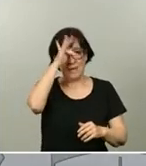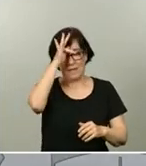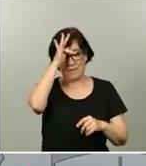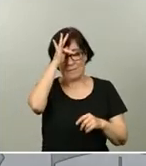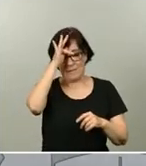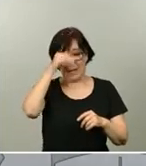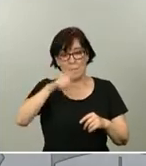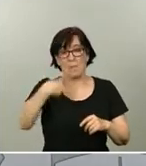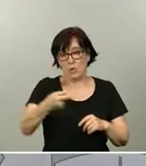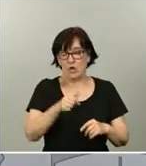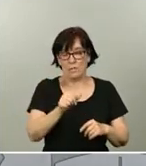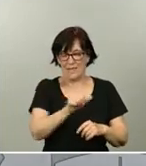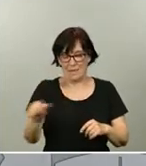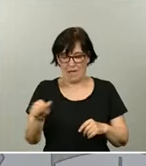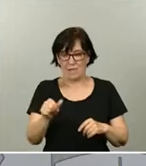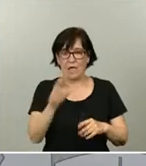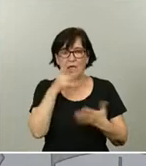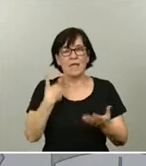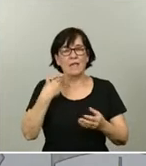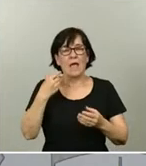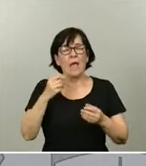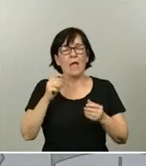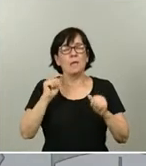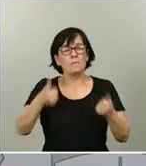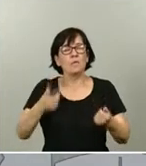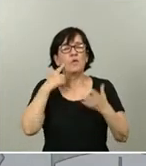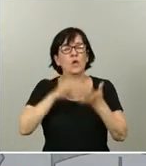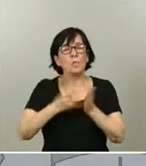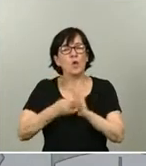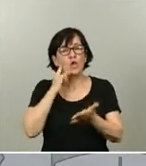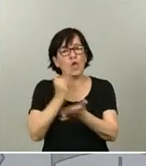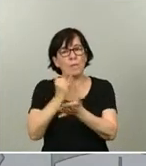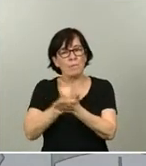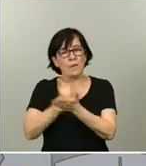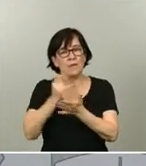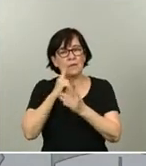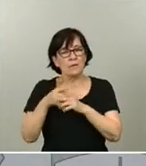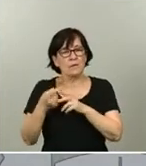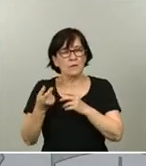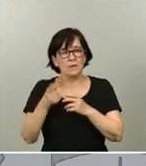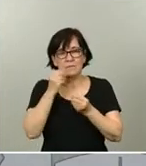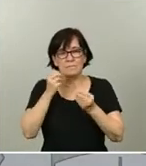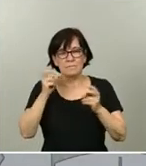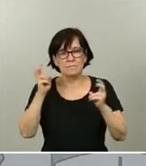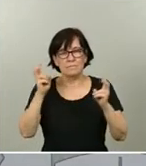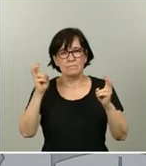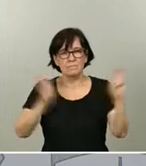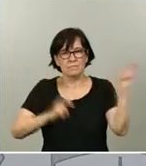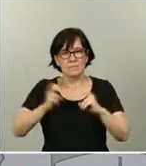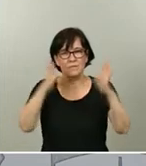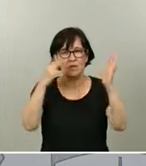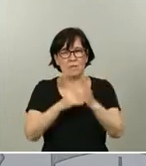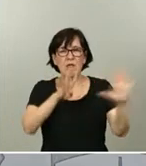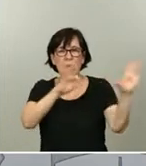semana, por lo tanto, hemos puesto en marcha ya un proyecto piloto que implicará la llegada de 10.900 turistas